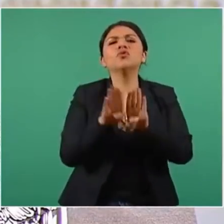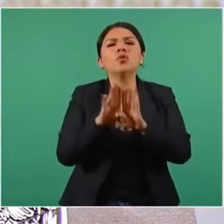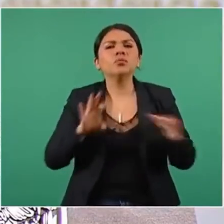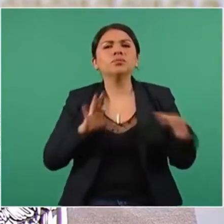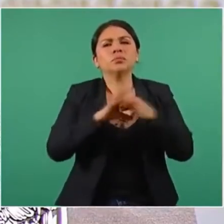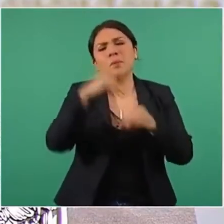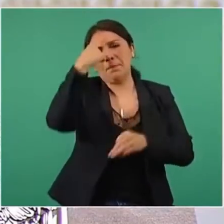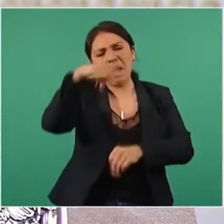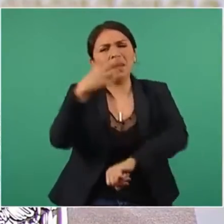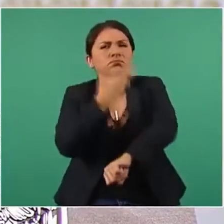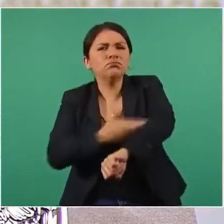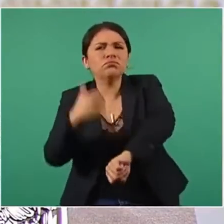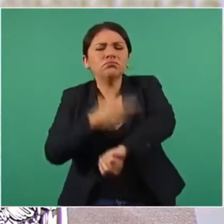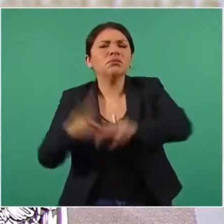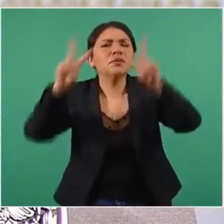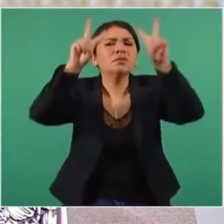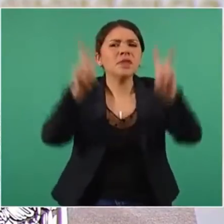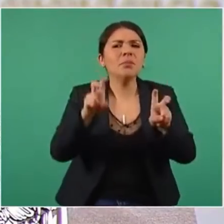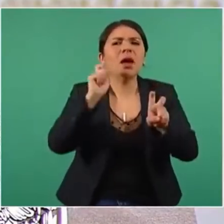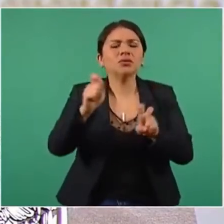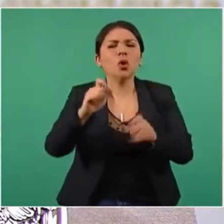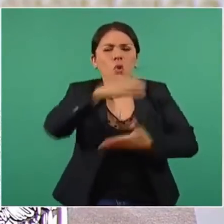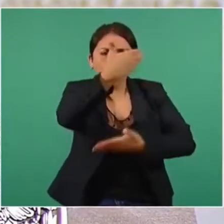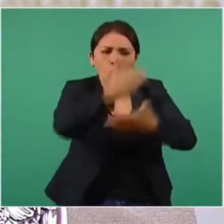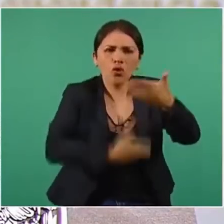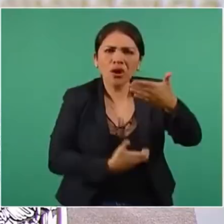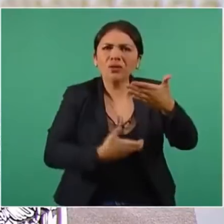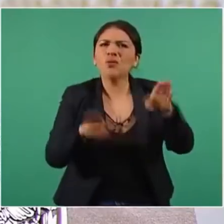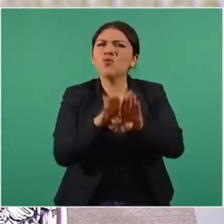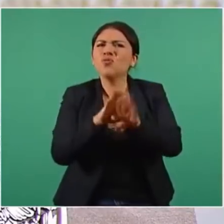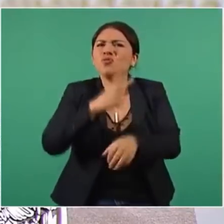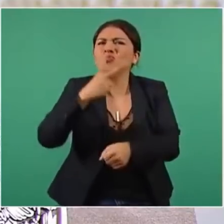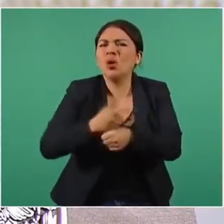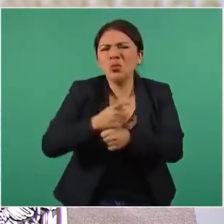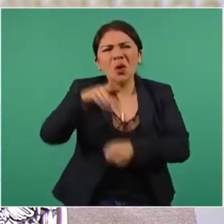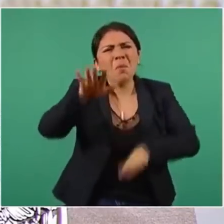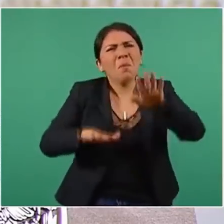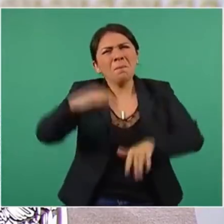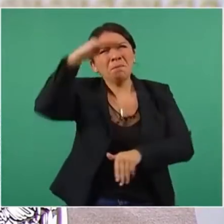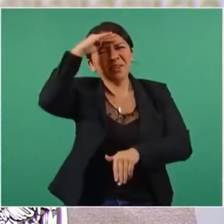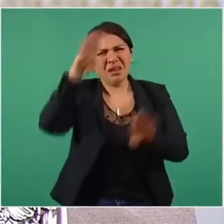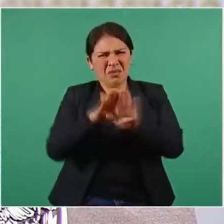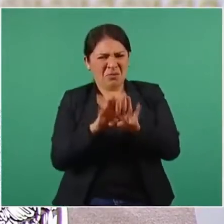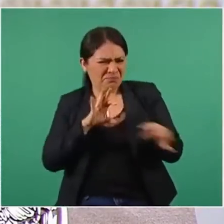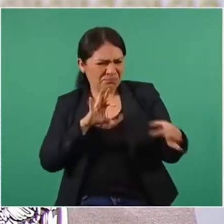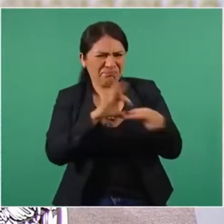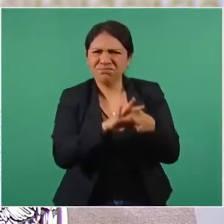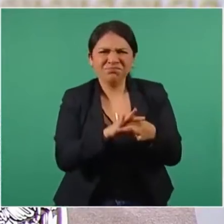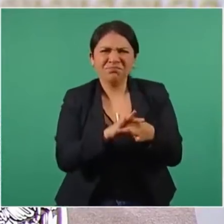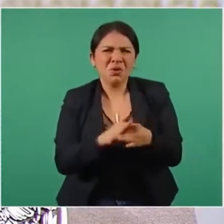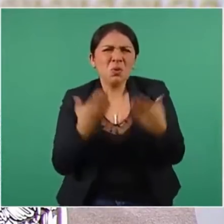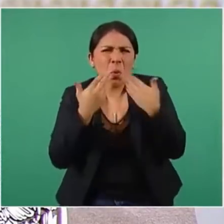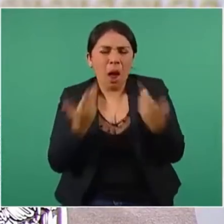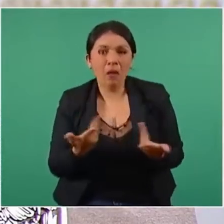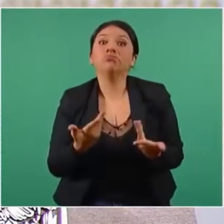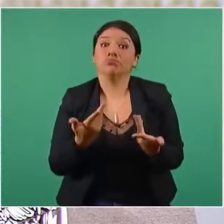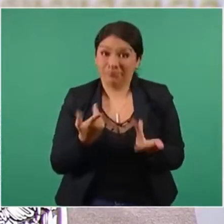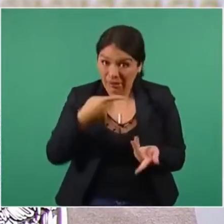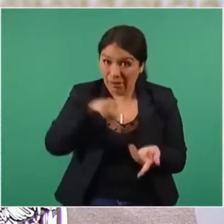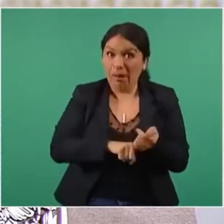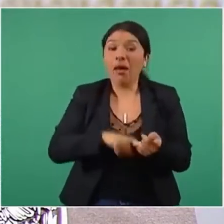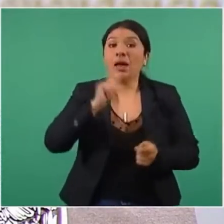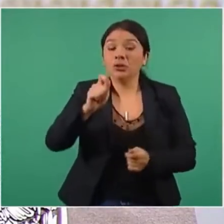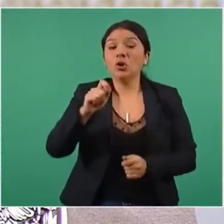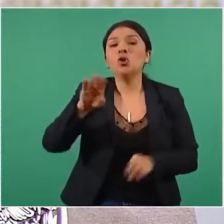subcontratación. A veces se pregunta uno qué tiene que ver una cosa con la otra, pero tienen todo que ver porque el esquema de